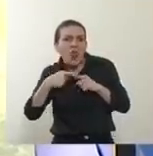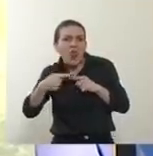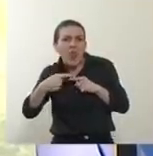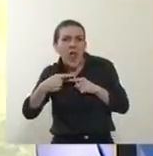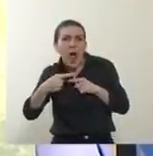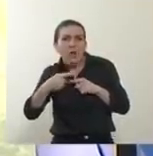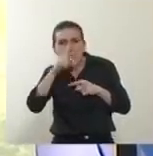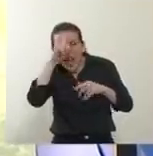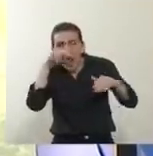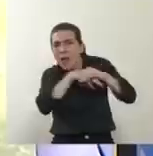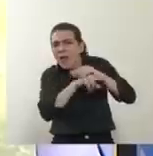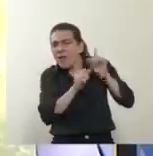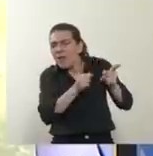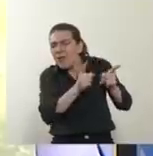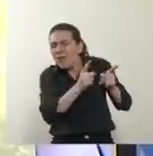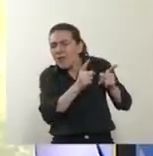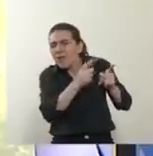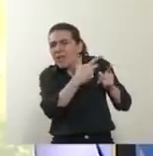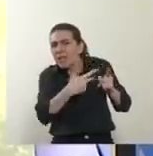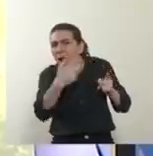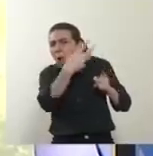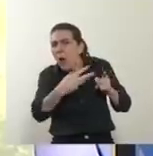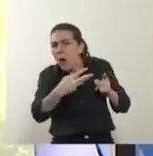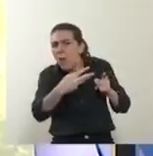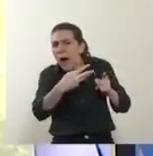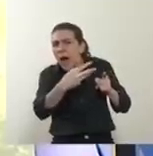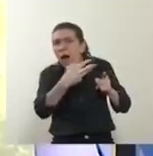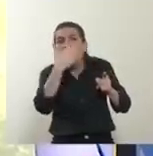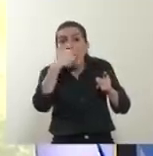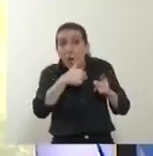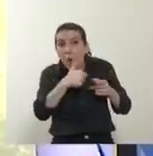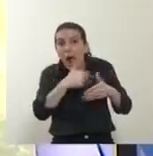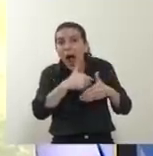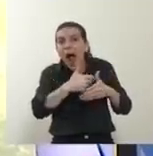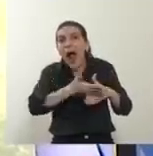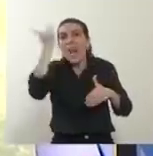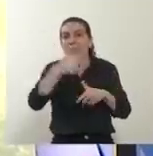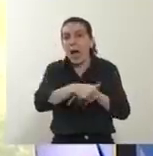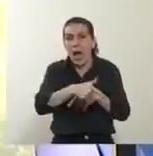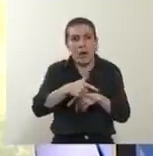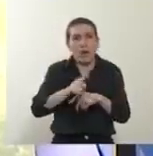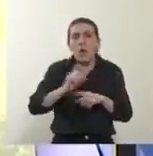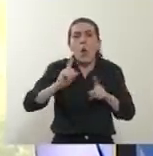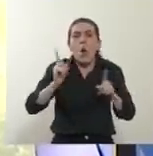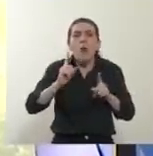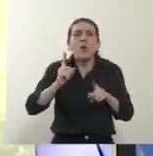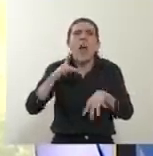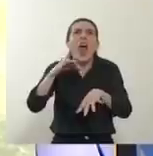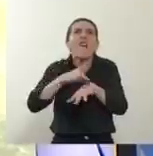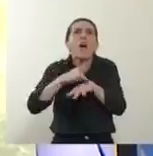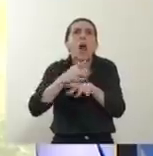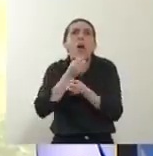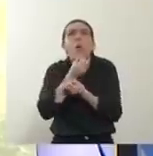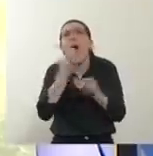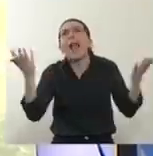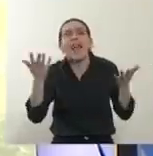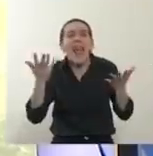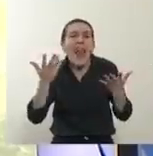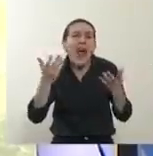No estamos ante una gripe más. Tenemos una enfermedad